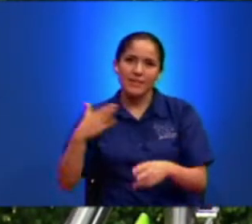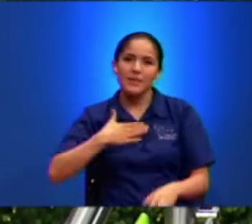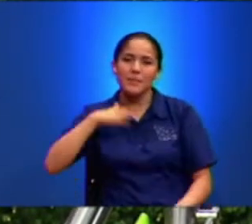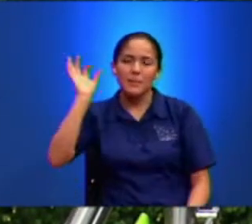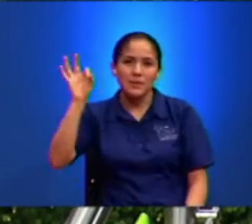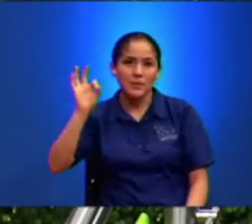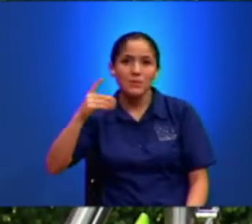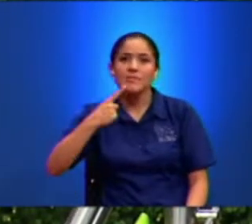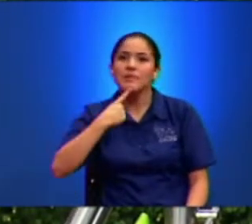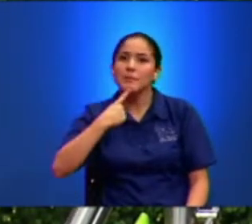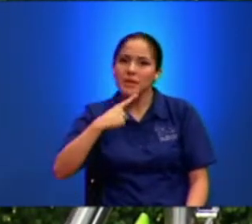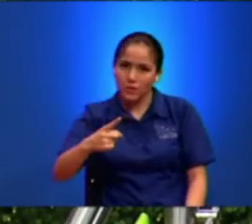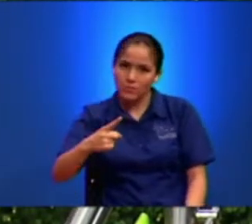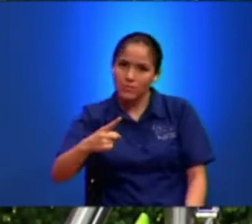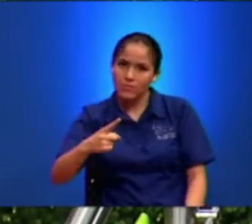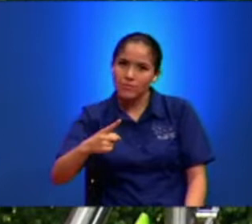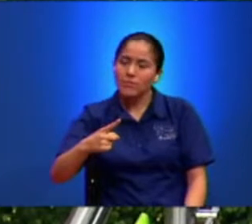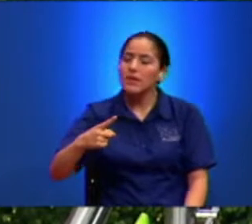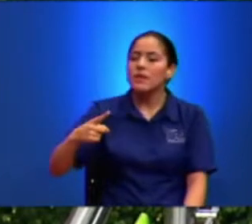Entonces Me Dijo